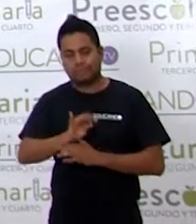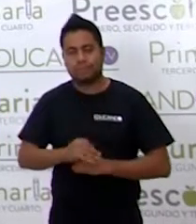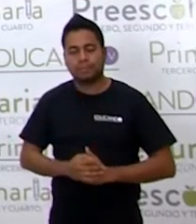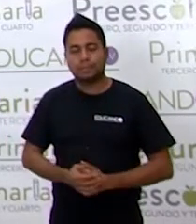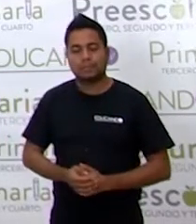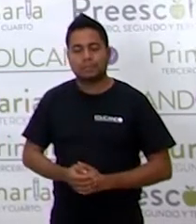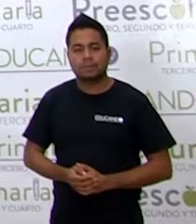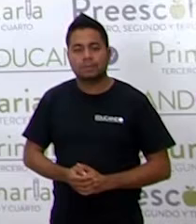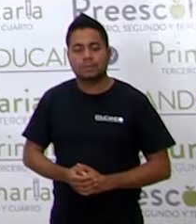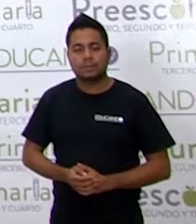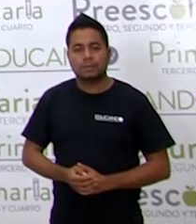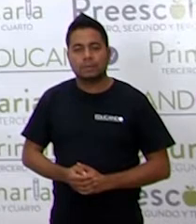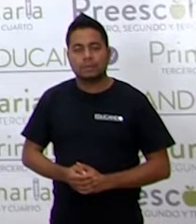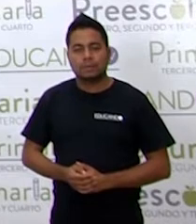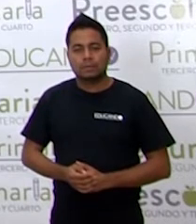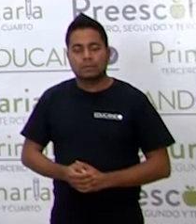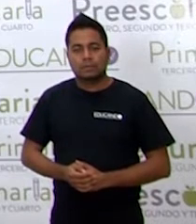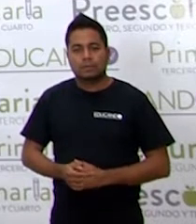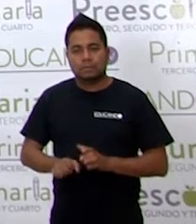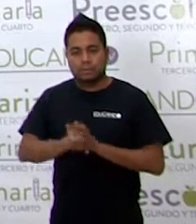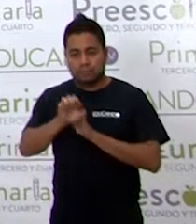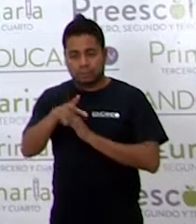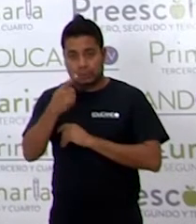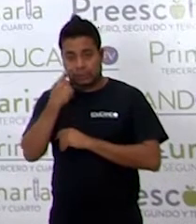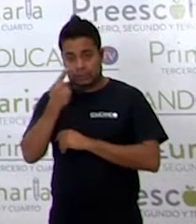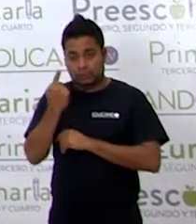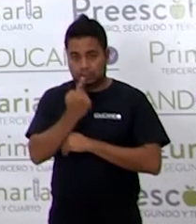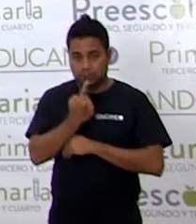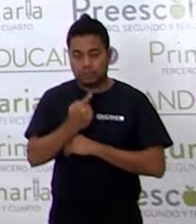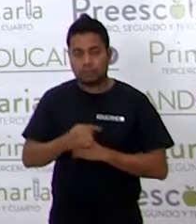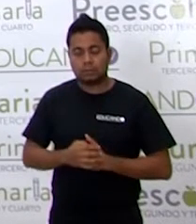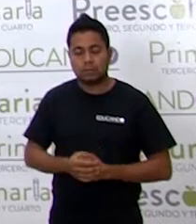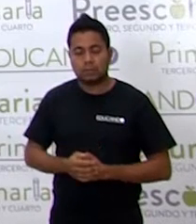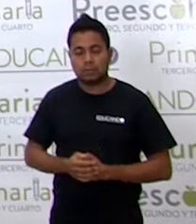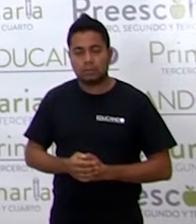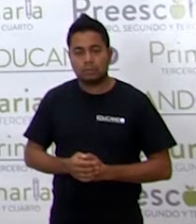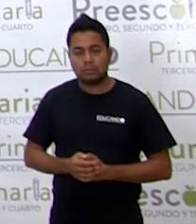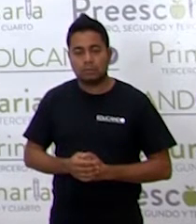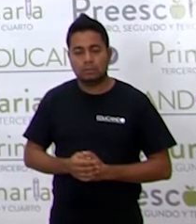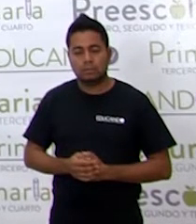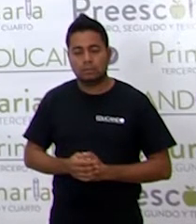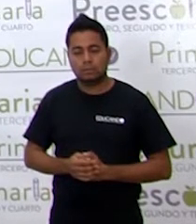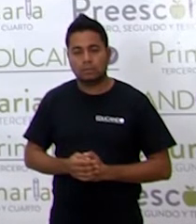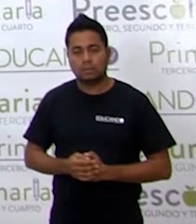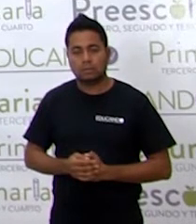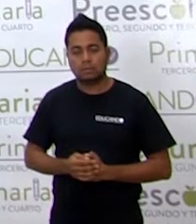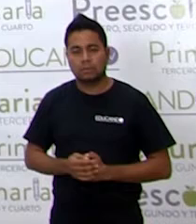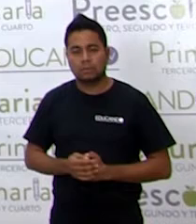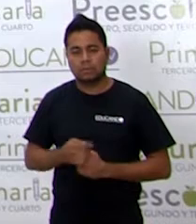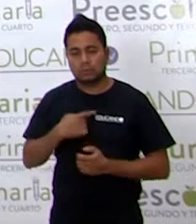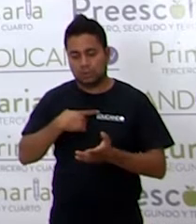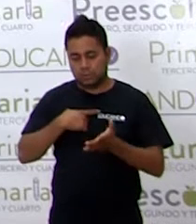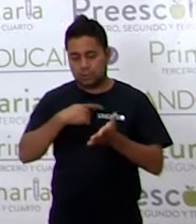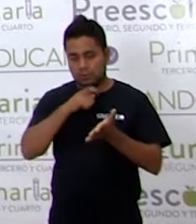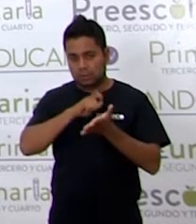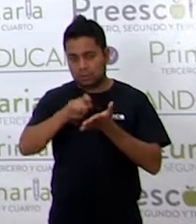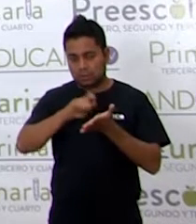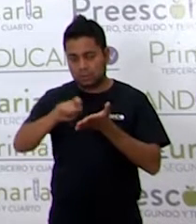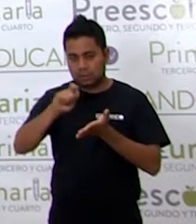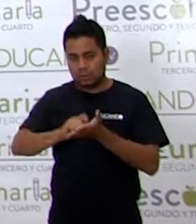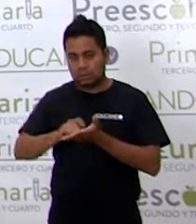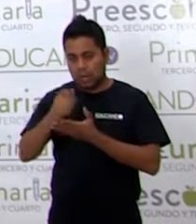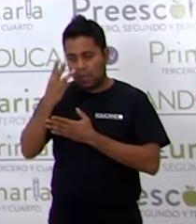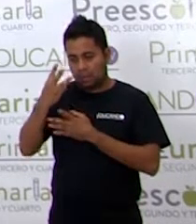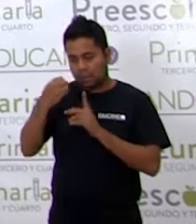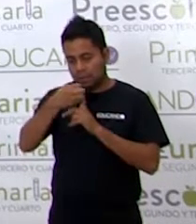Como los siguientes. Voy a escribir tres enunciados que